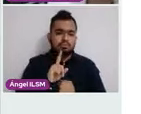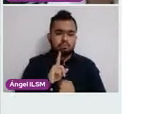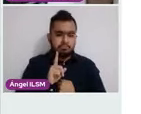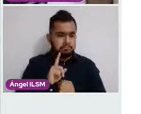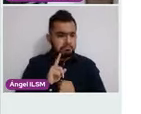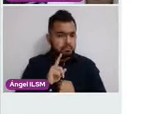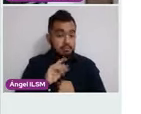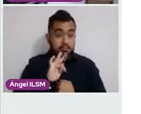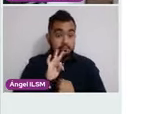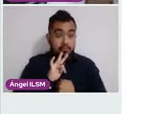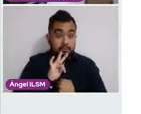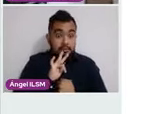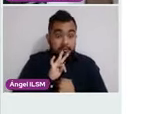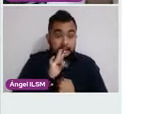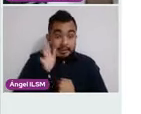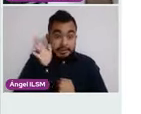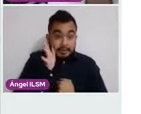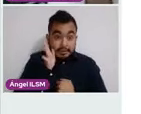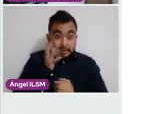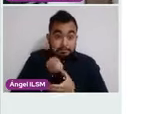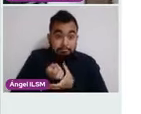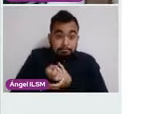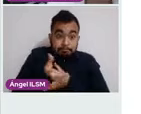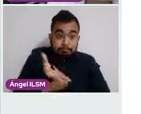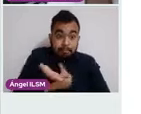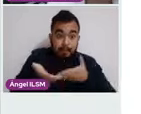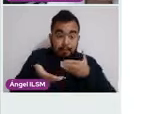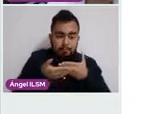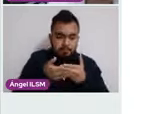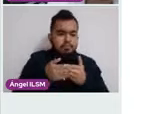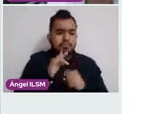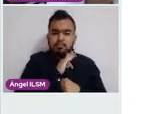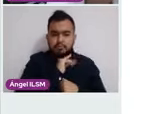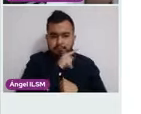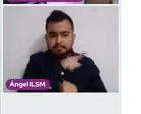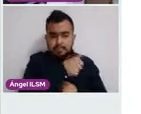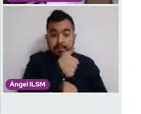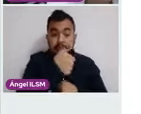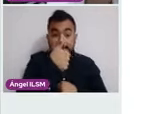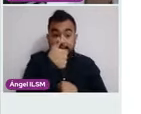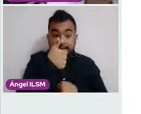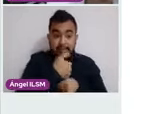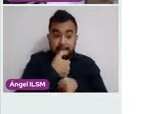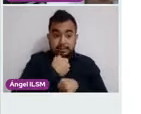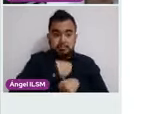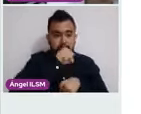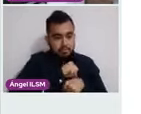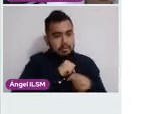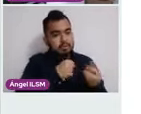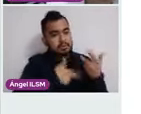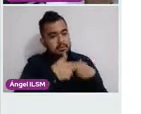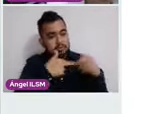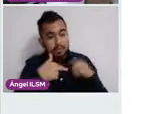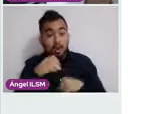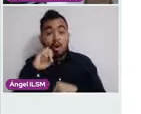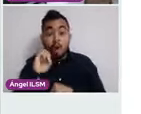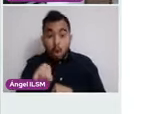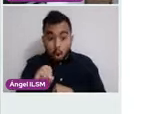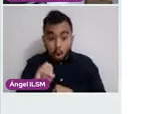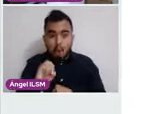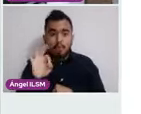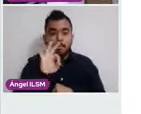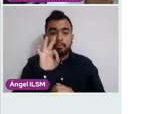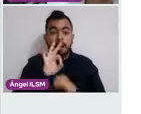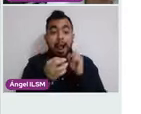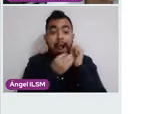a su bebé, vamos a decirle que regrese con nosotros a la sexta semana. También si pasó por algún aborto, a la sexta semana podemos